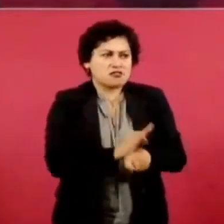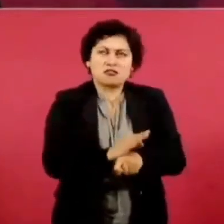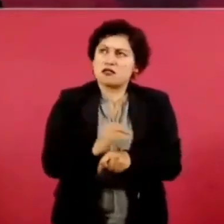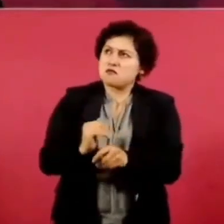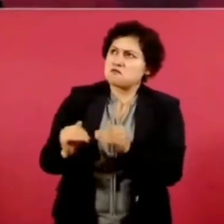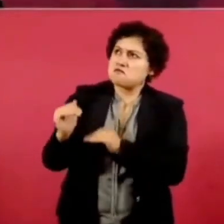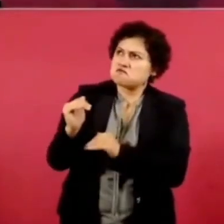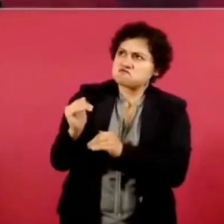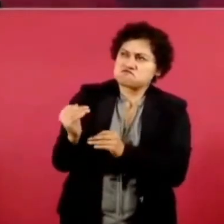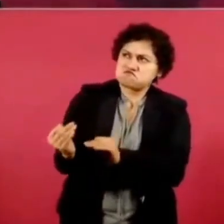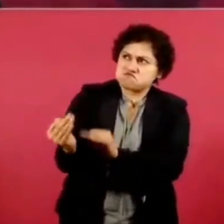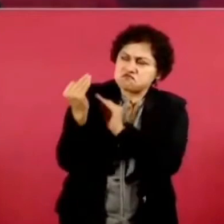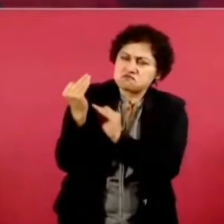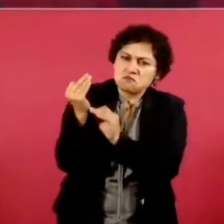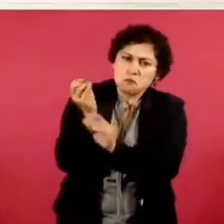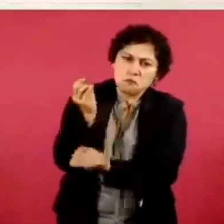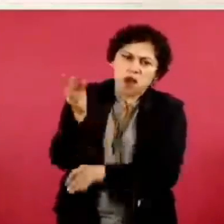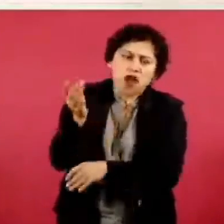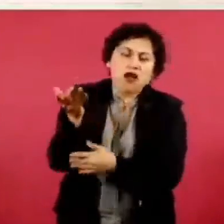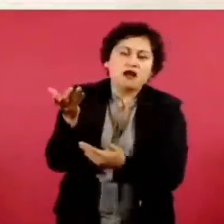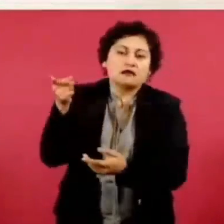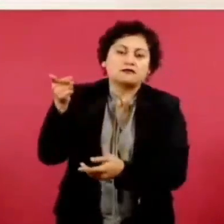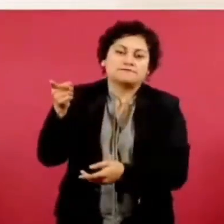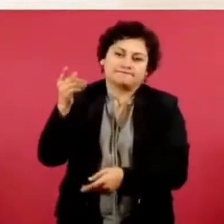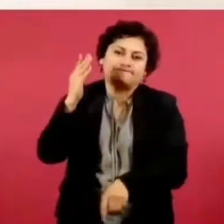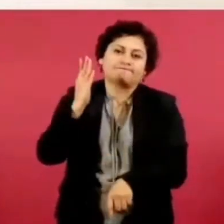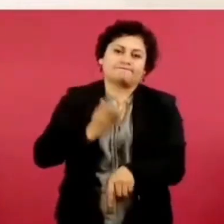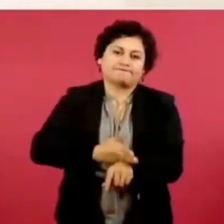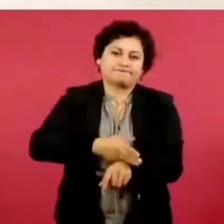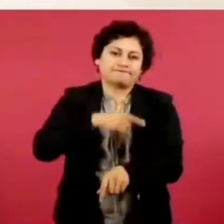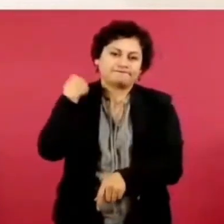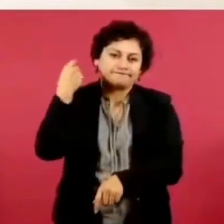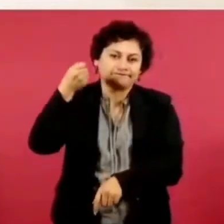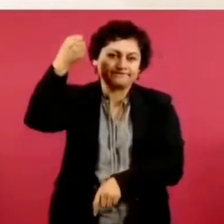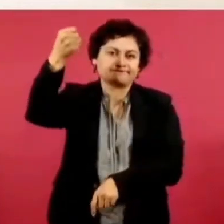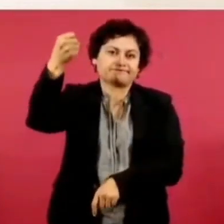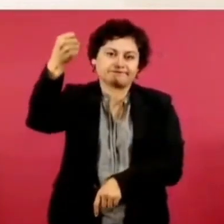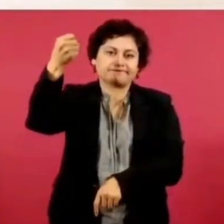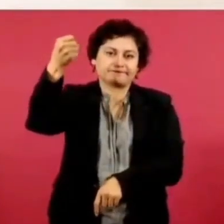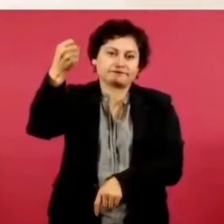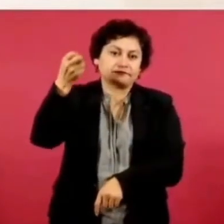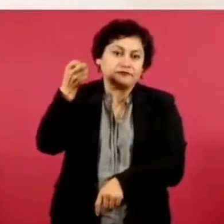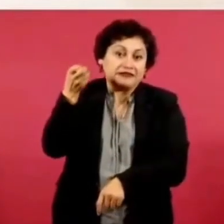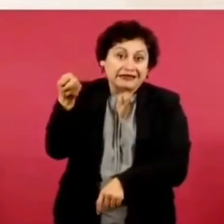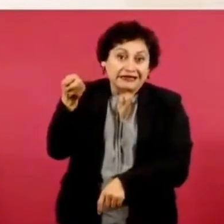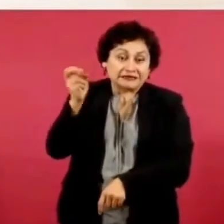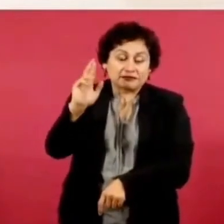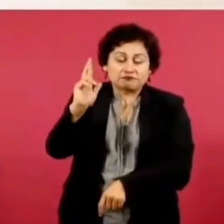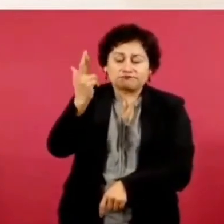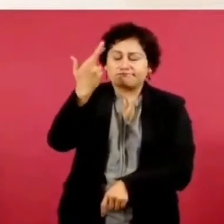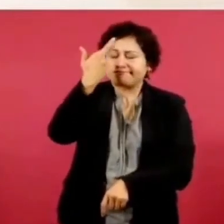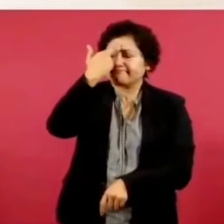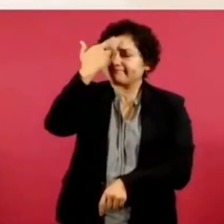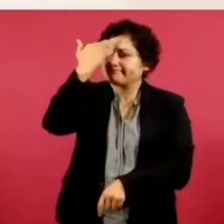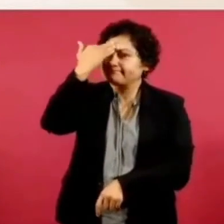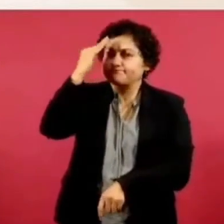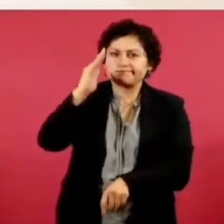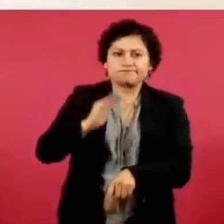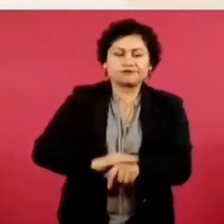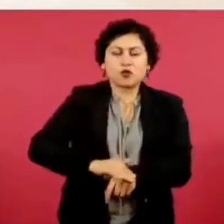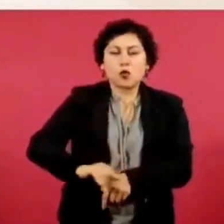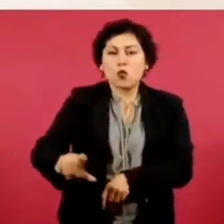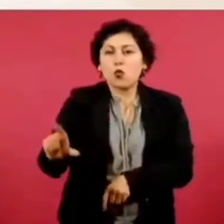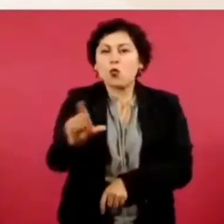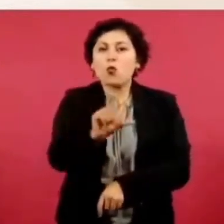Por eso celebramos el grito de independencia, no la